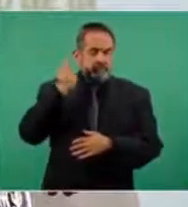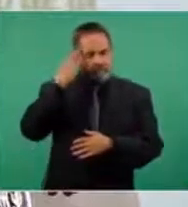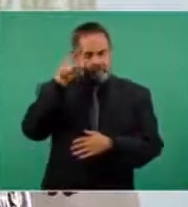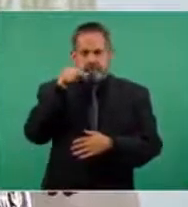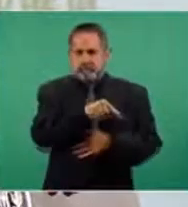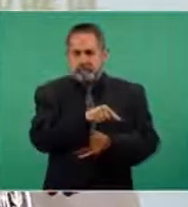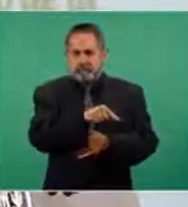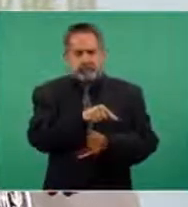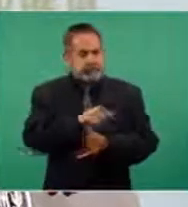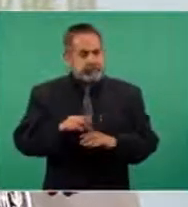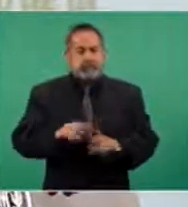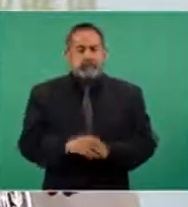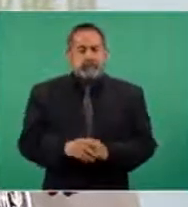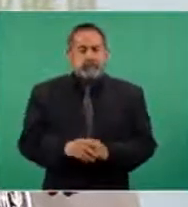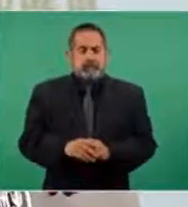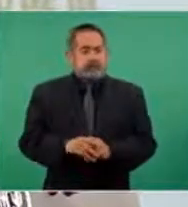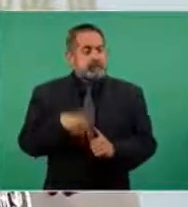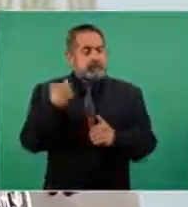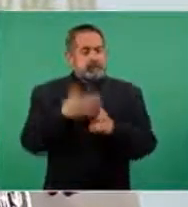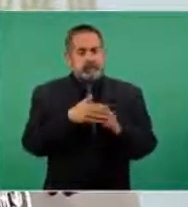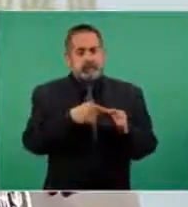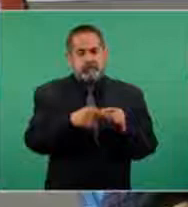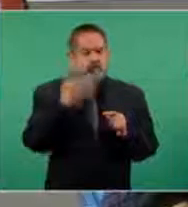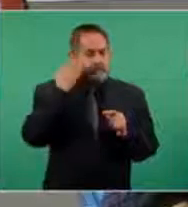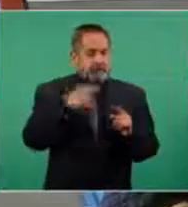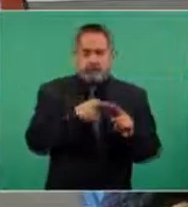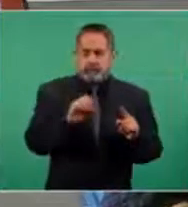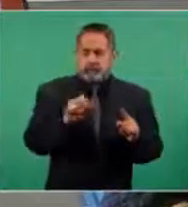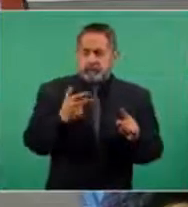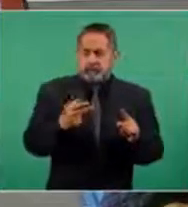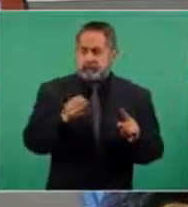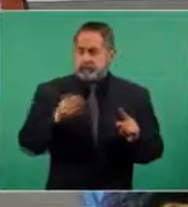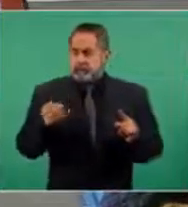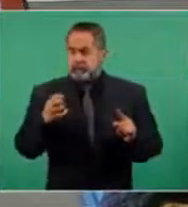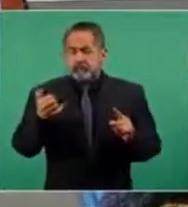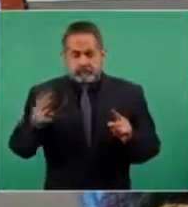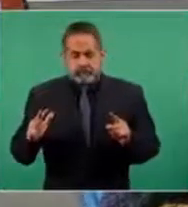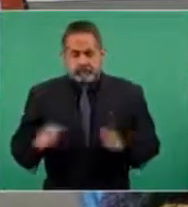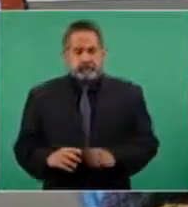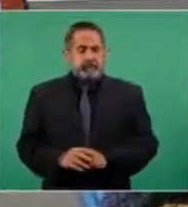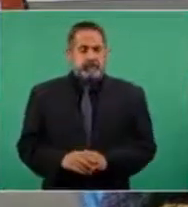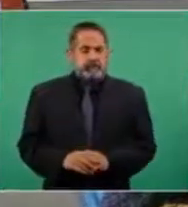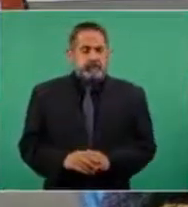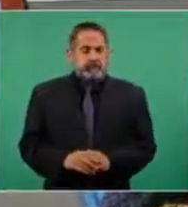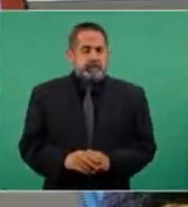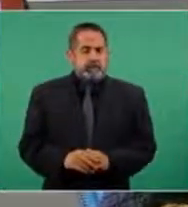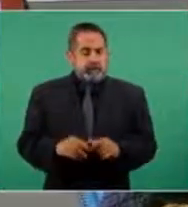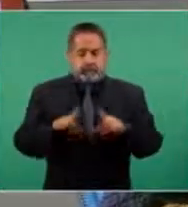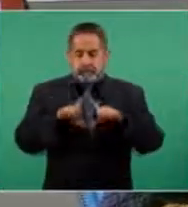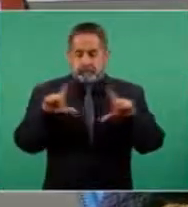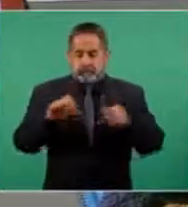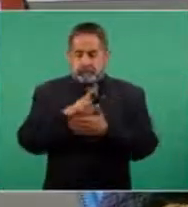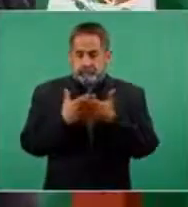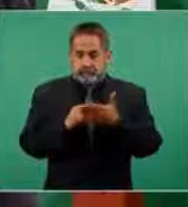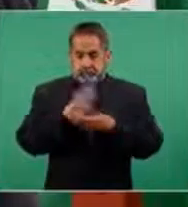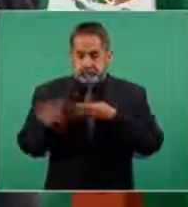los periodos 08, 09 y 10. Se adjunta recibo del